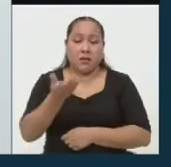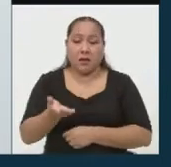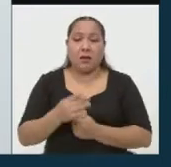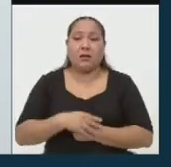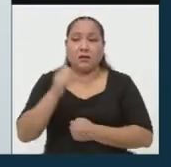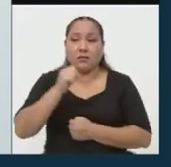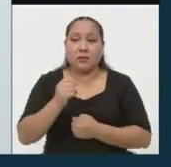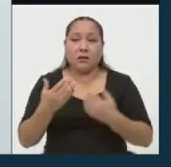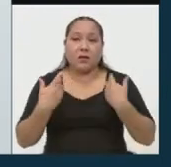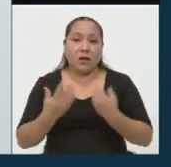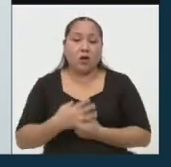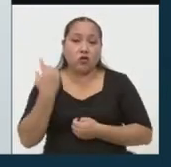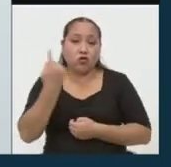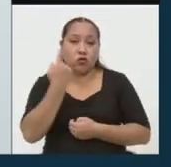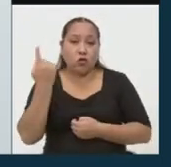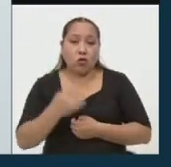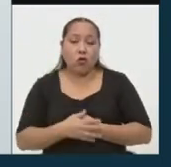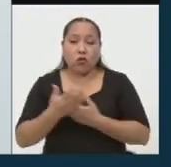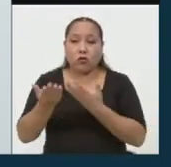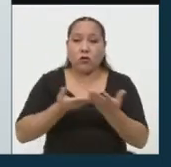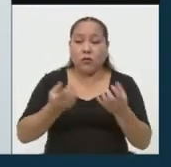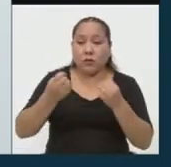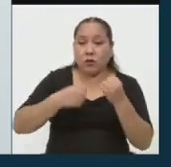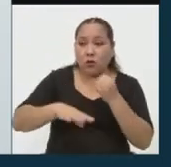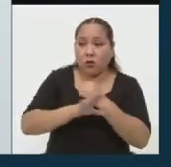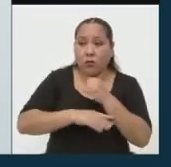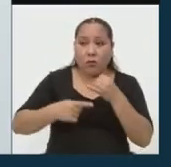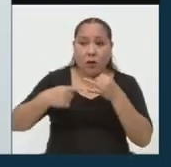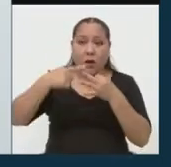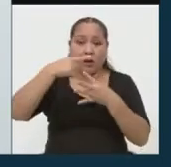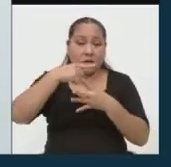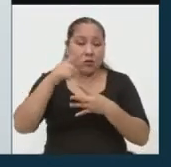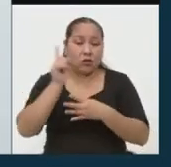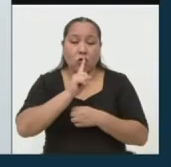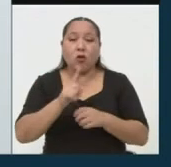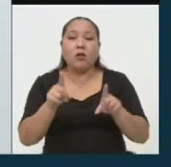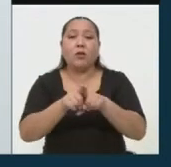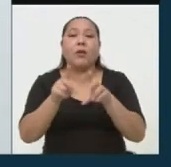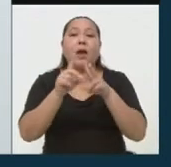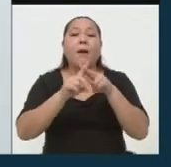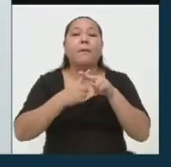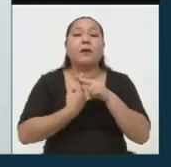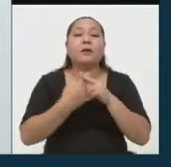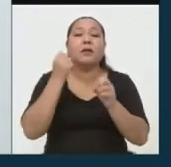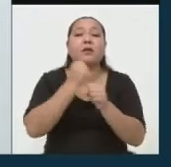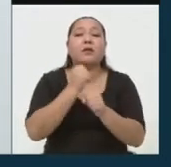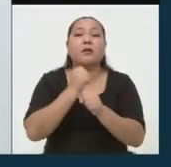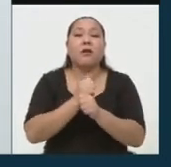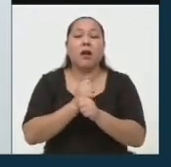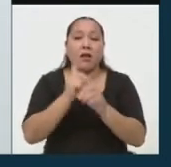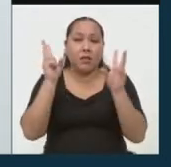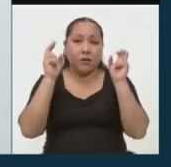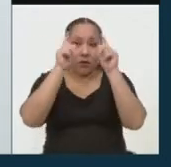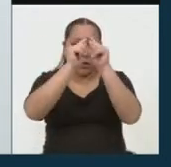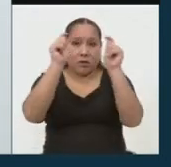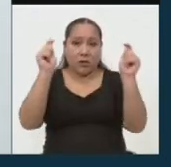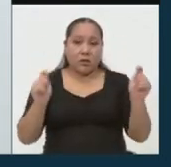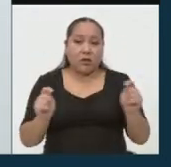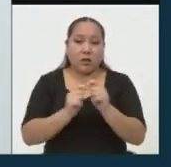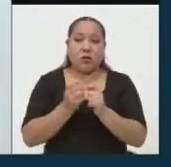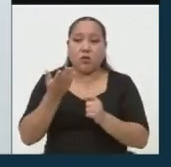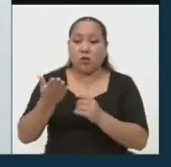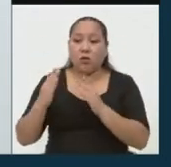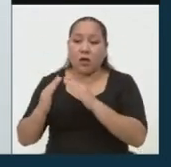no solo con servicios básicos, hay que empezar a trabajar en el tema de titularidad de los